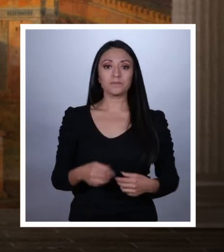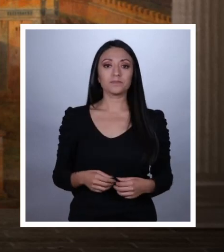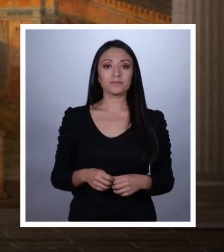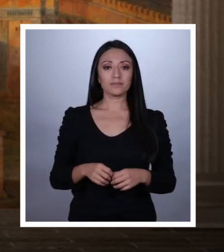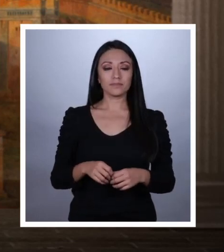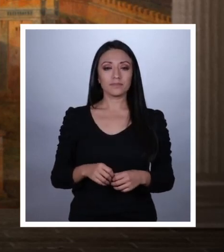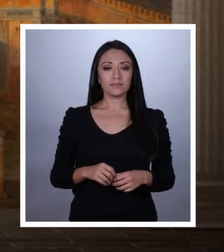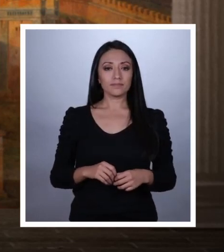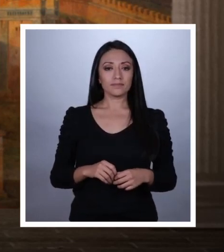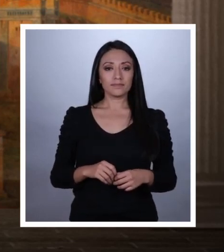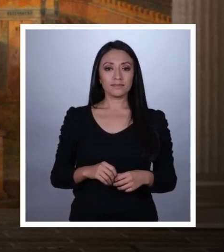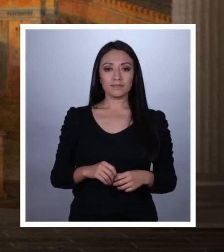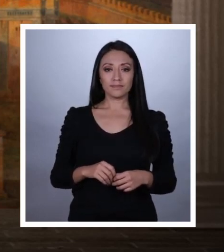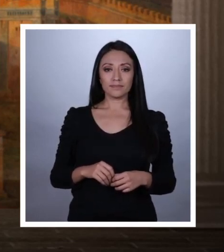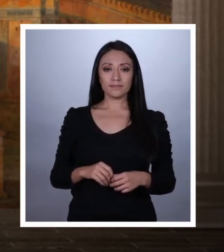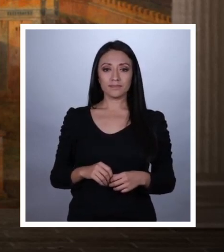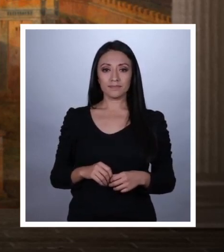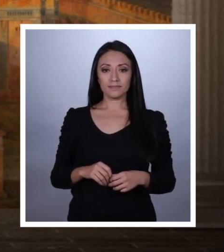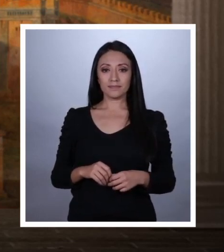democracia.